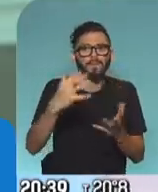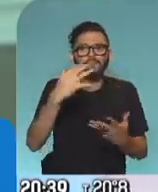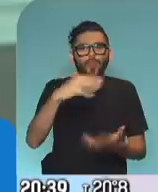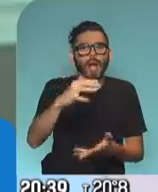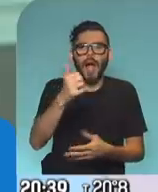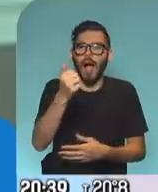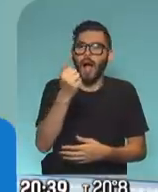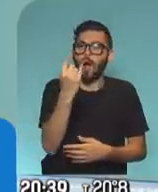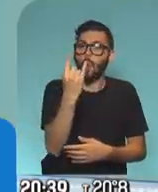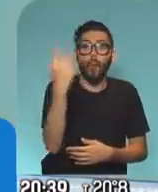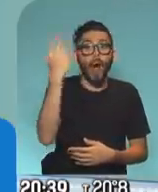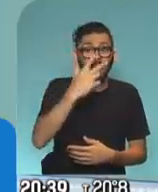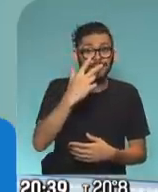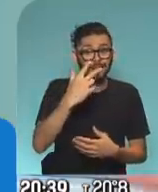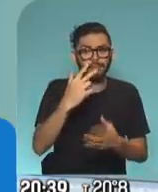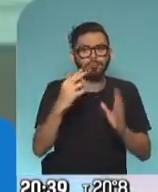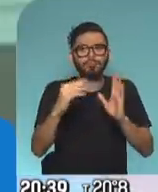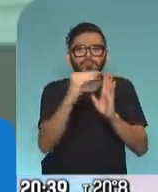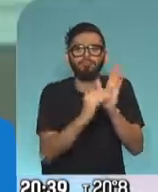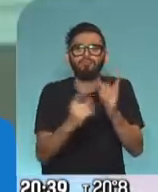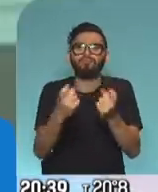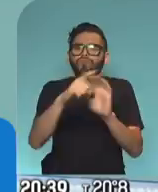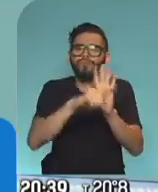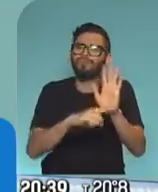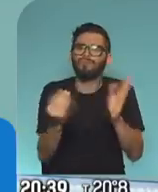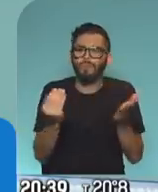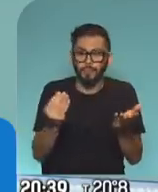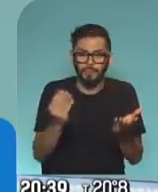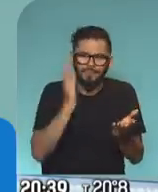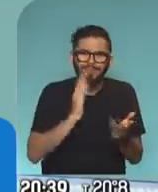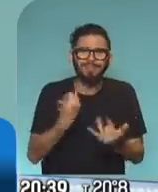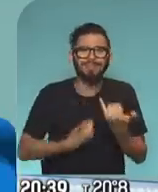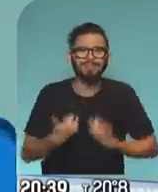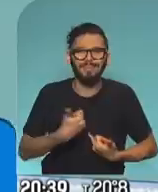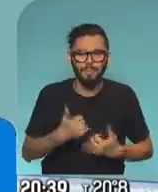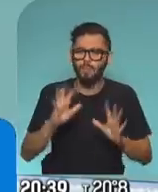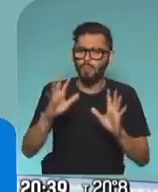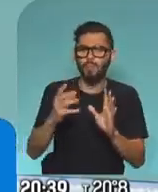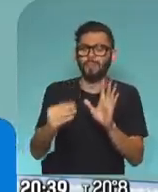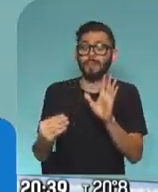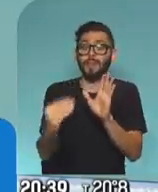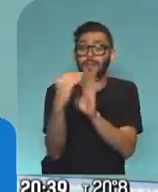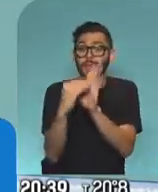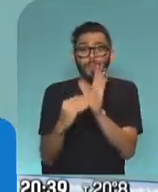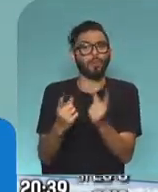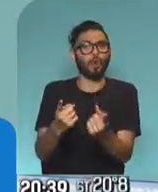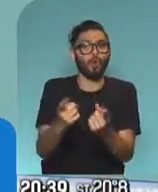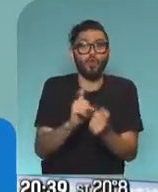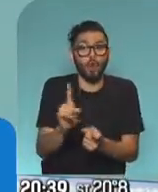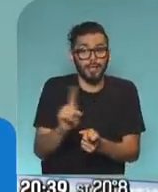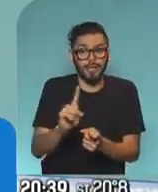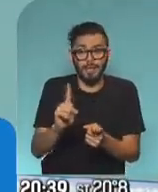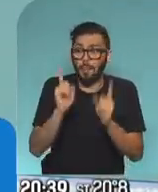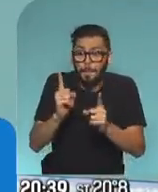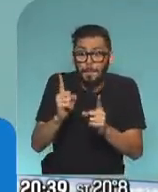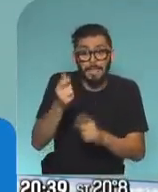AUH, la Asignación Universal por Hijo. ¿Rápidamente nos recordás? Sí, primero que no hay que inscribirse para acceder a la nueva Asignación Universal. Es la